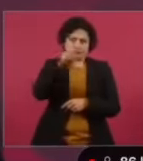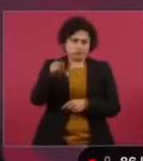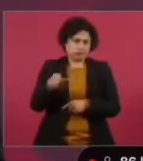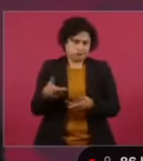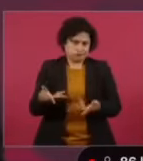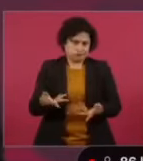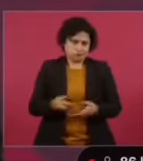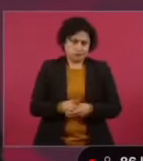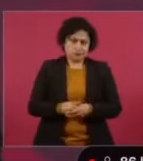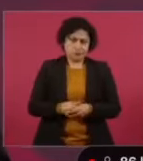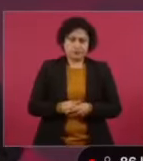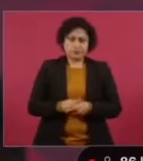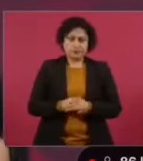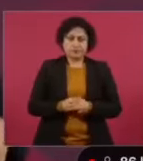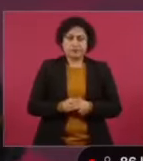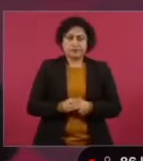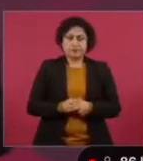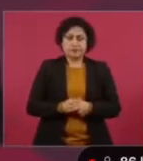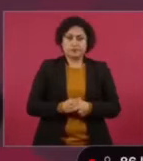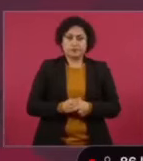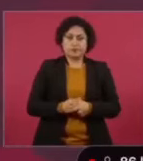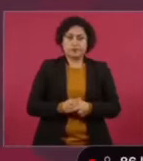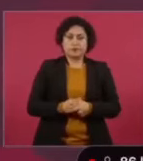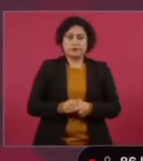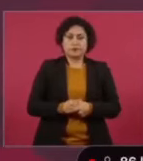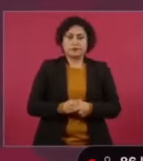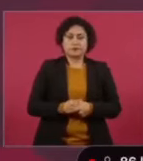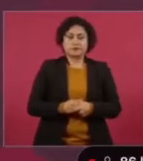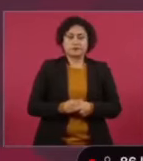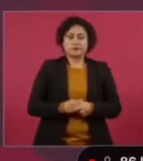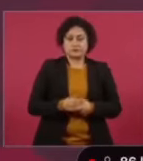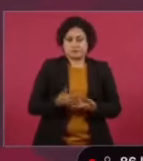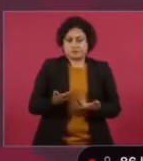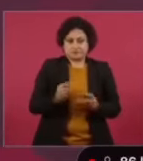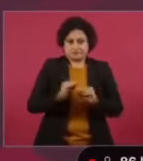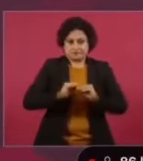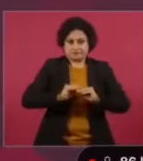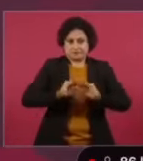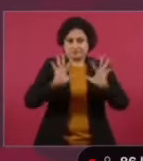claro que voy a ir,